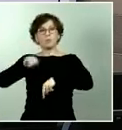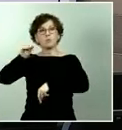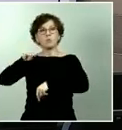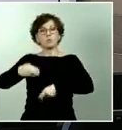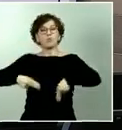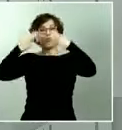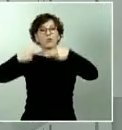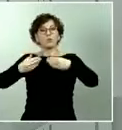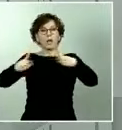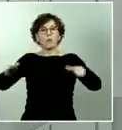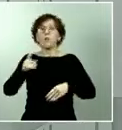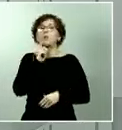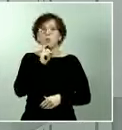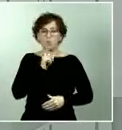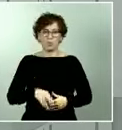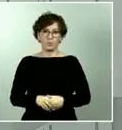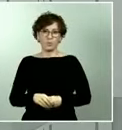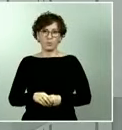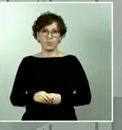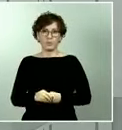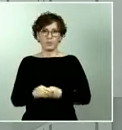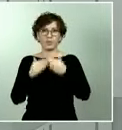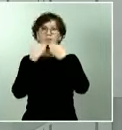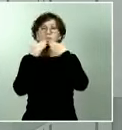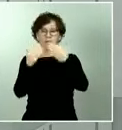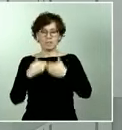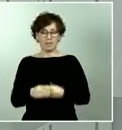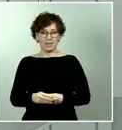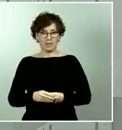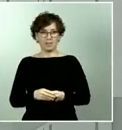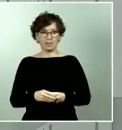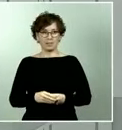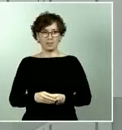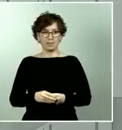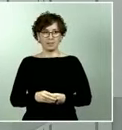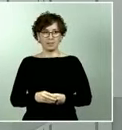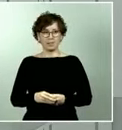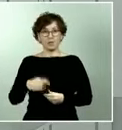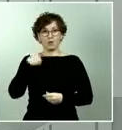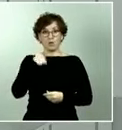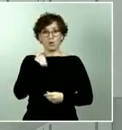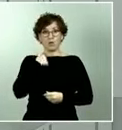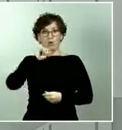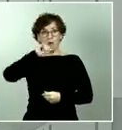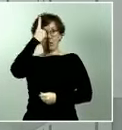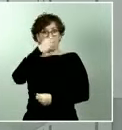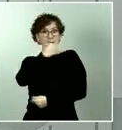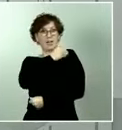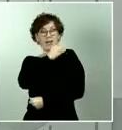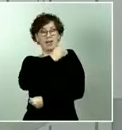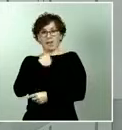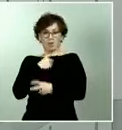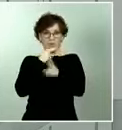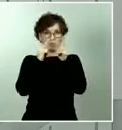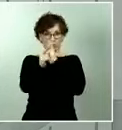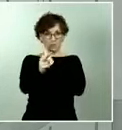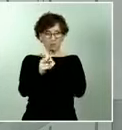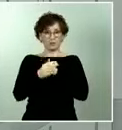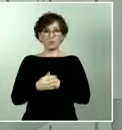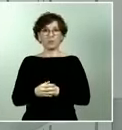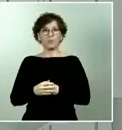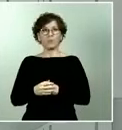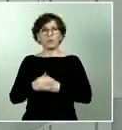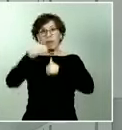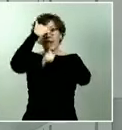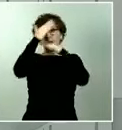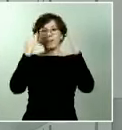Muchas gracias, Juan Emilio, por tus preguntas. Procedo a contestar la primera que me has formulado a mí. Respecto a la atención, primera va a tener un papel esencial